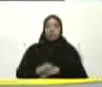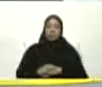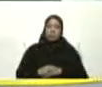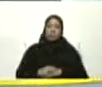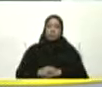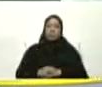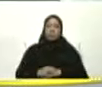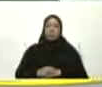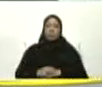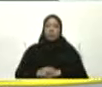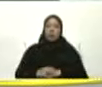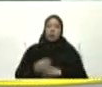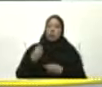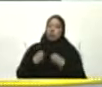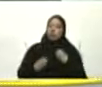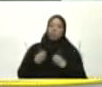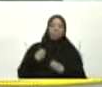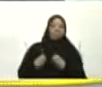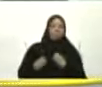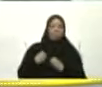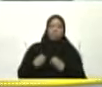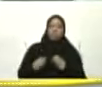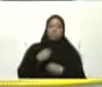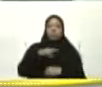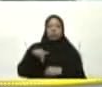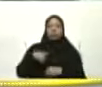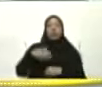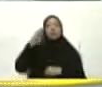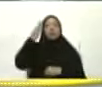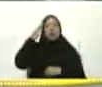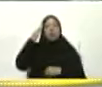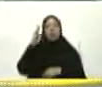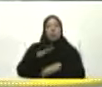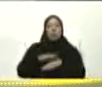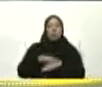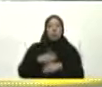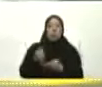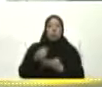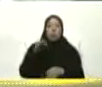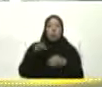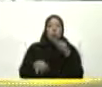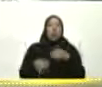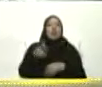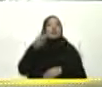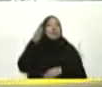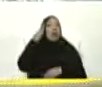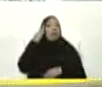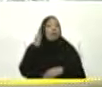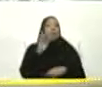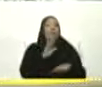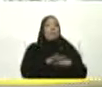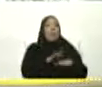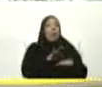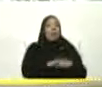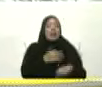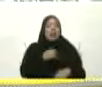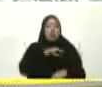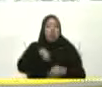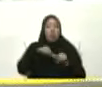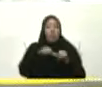Y no se Preocupen Señor Presidente Que nosotros Sabemos pedir Por la boquita Sabemos pedir Y vamos a Seguir pidiendo